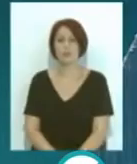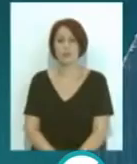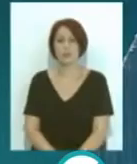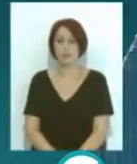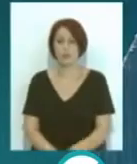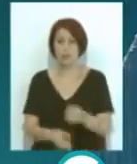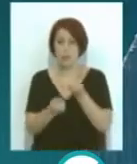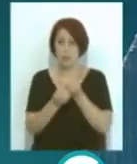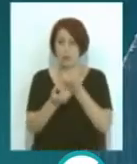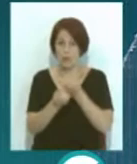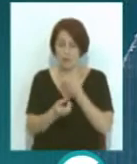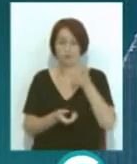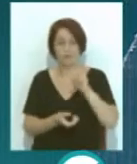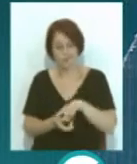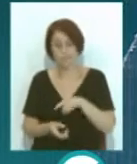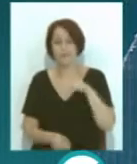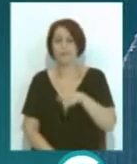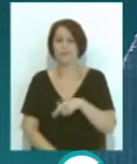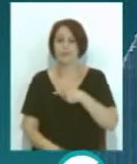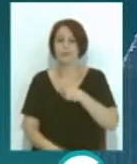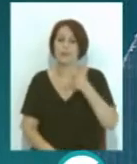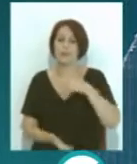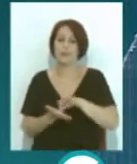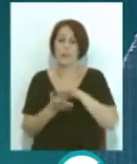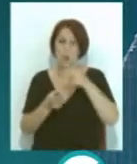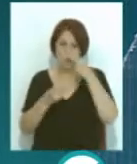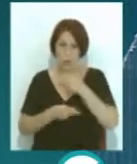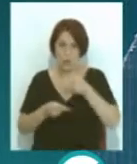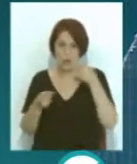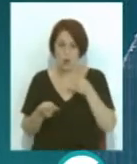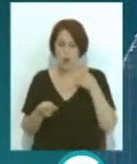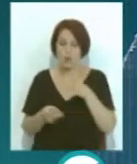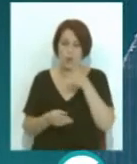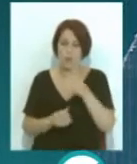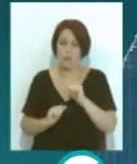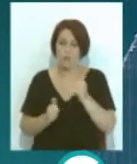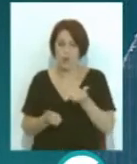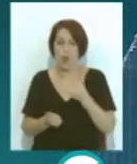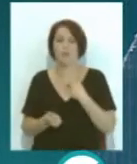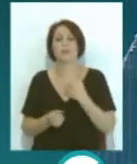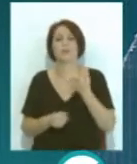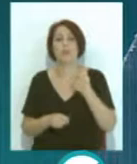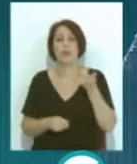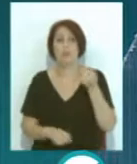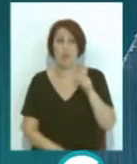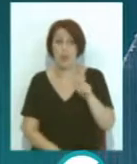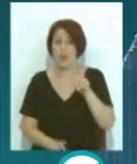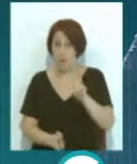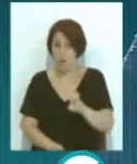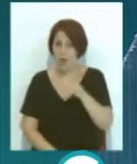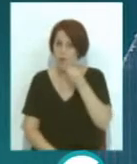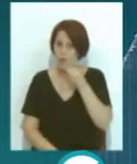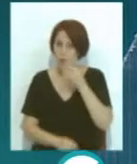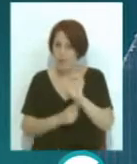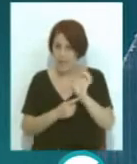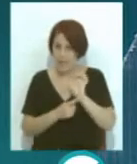E informaciones también en esta edición de Servicio Público y al hilo de la entrada en vigor de las nuevas tarifas de consumo